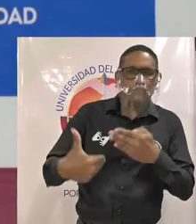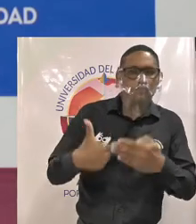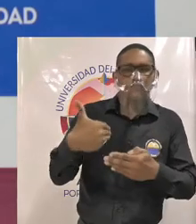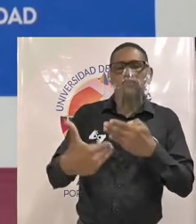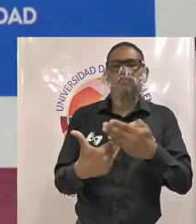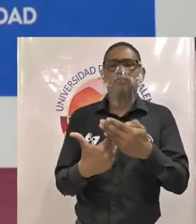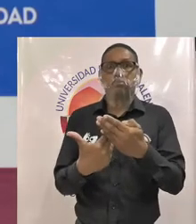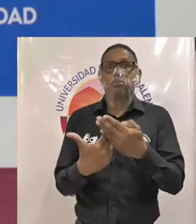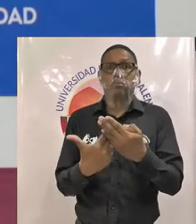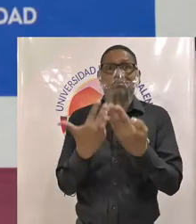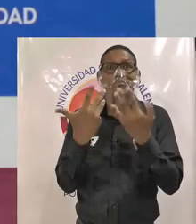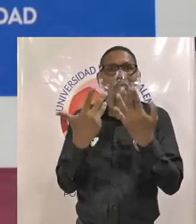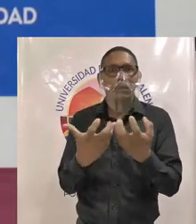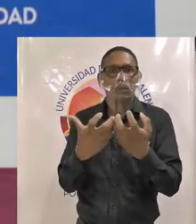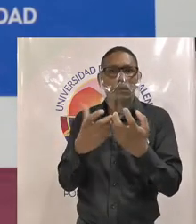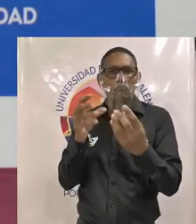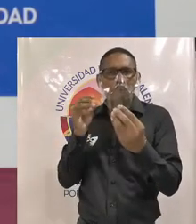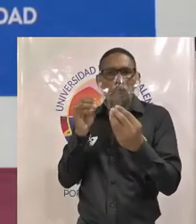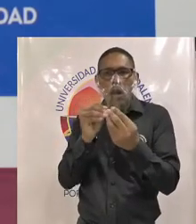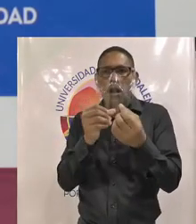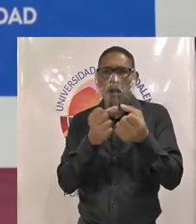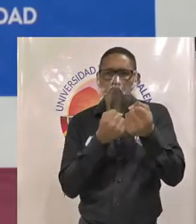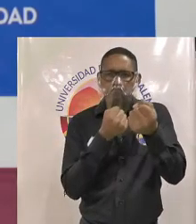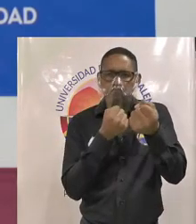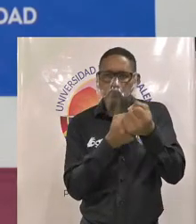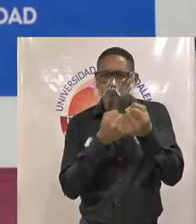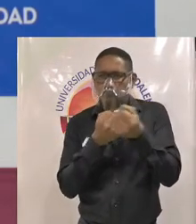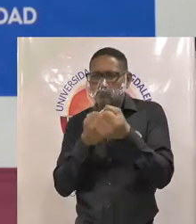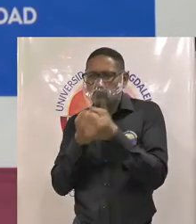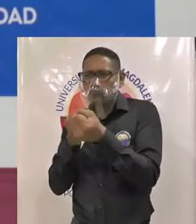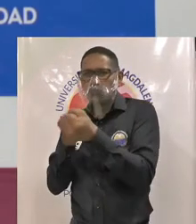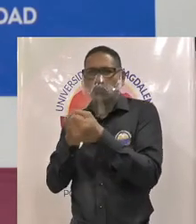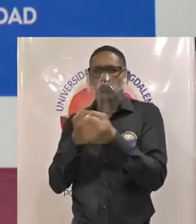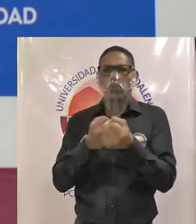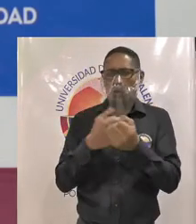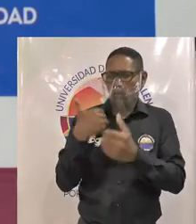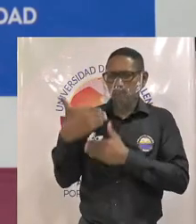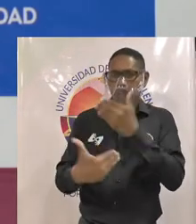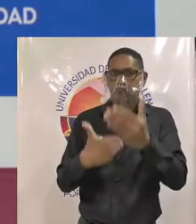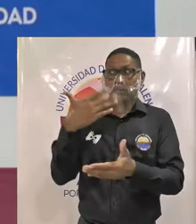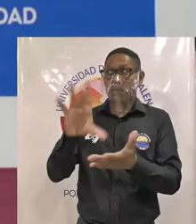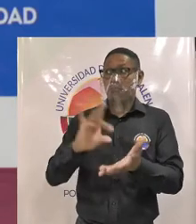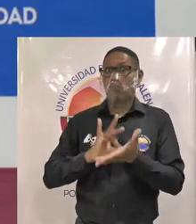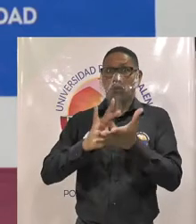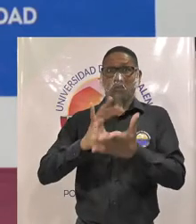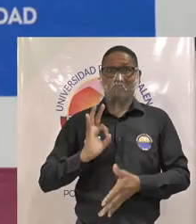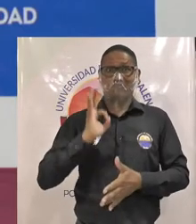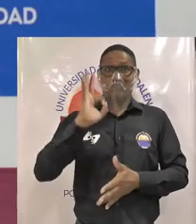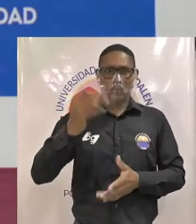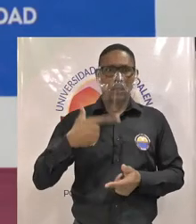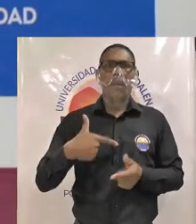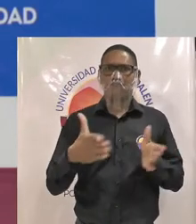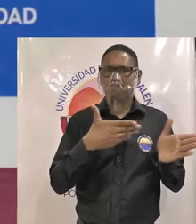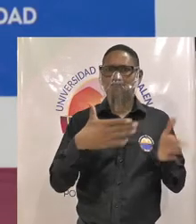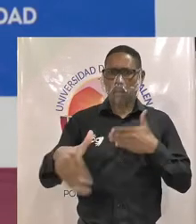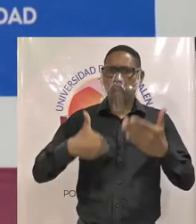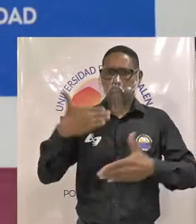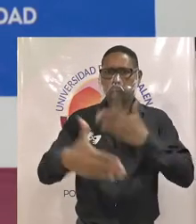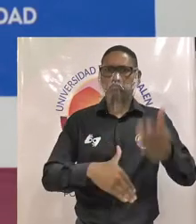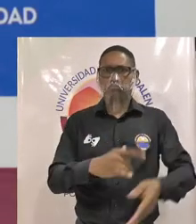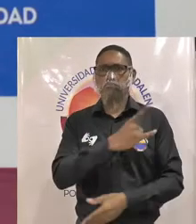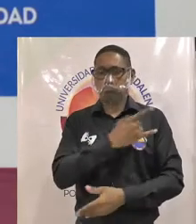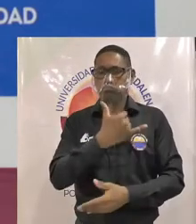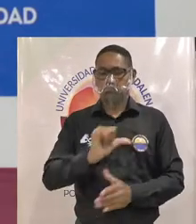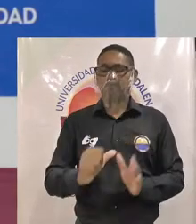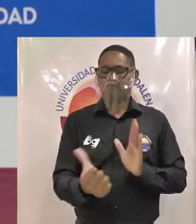avanzar en apoyar todo el proceso del modelo de calidad que está propuesto en el plan de desarrollo universitario queremos